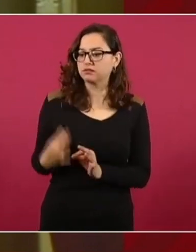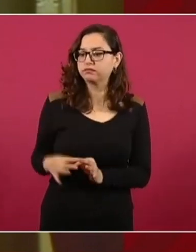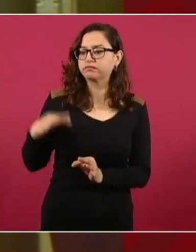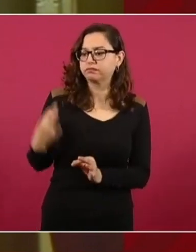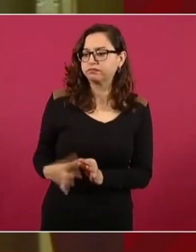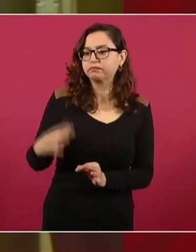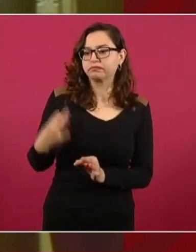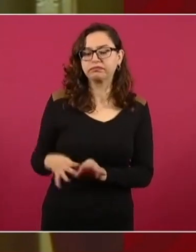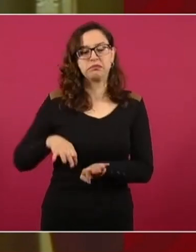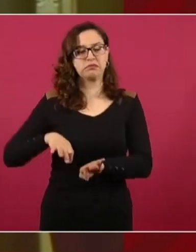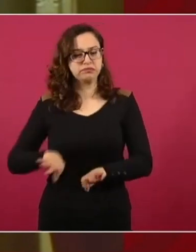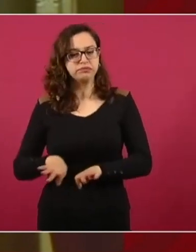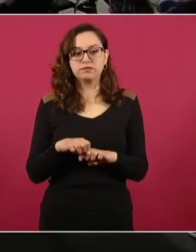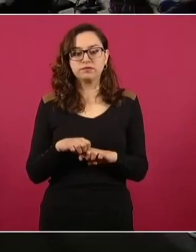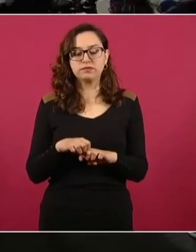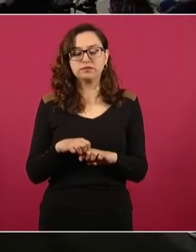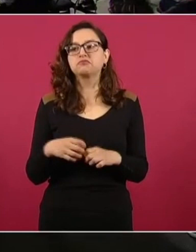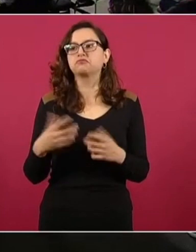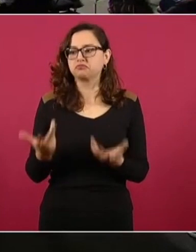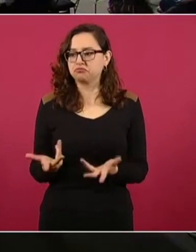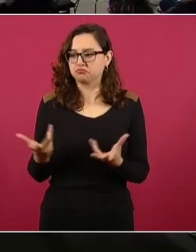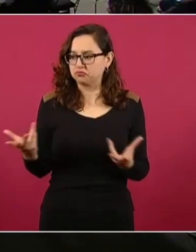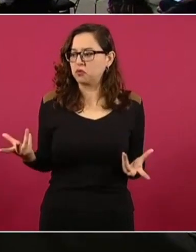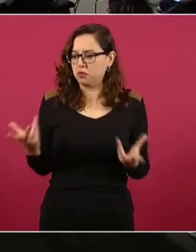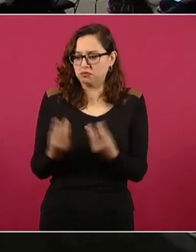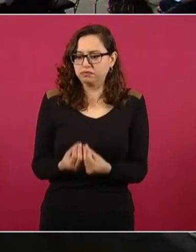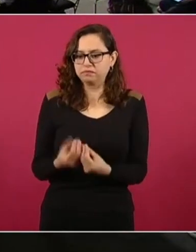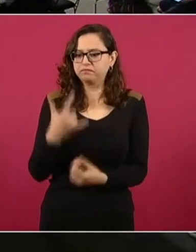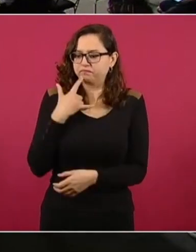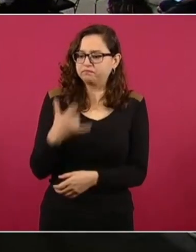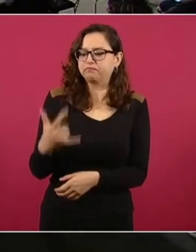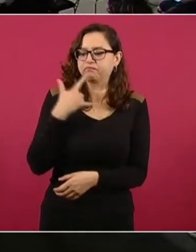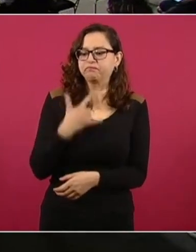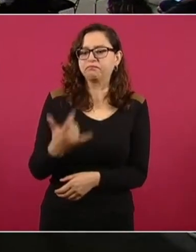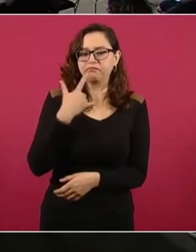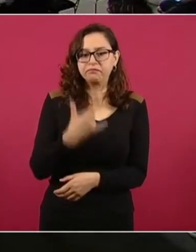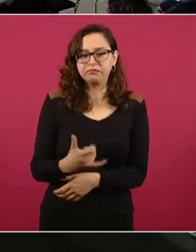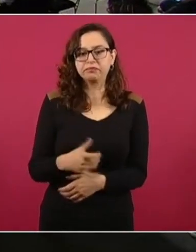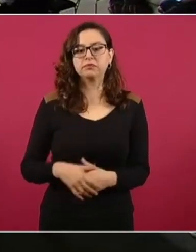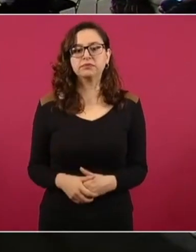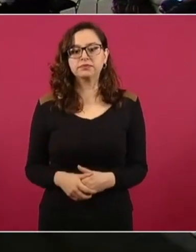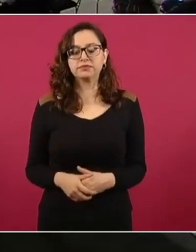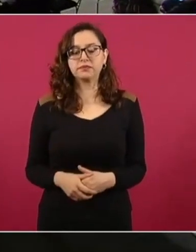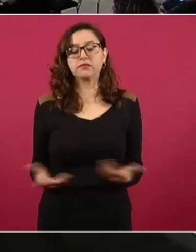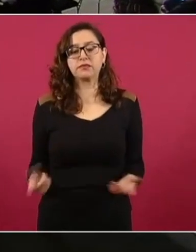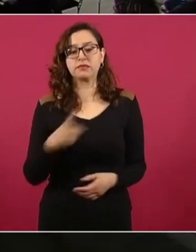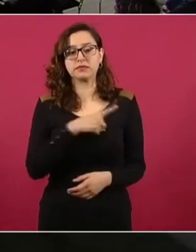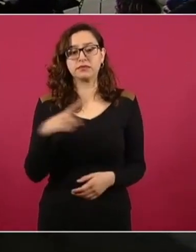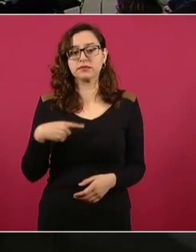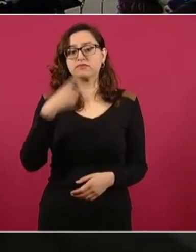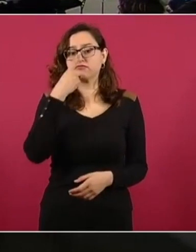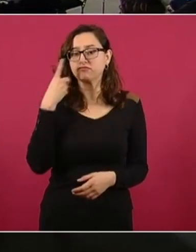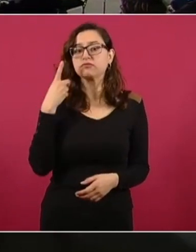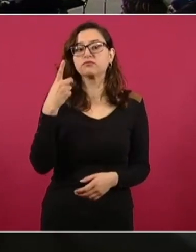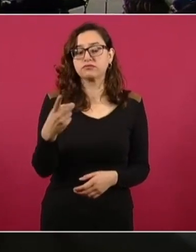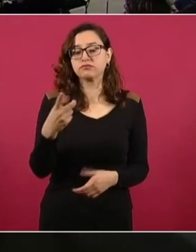trabajo en equipo que hemos llegado a conformar aquí en la mina de Pinavete. Informo a ustedes que la capacidad de